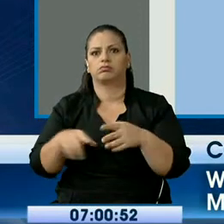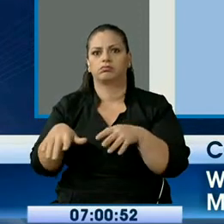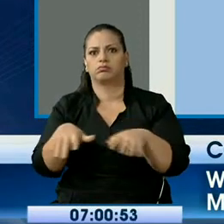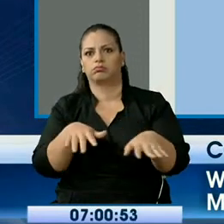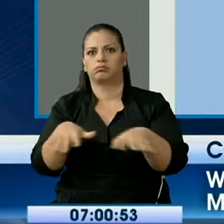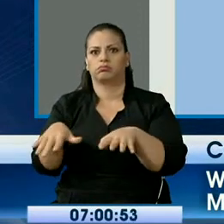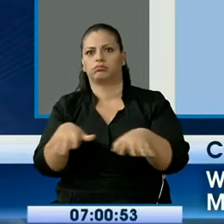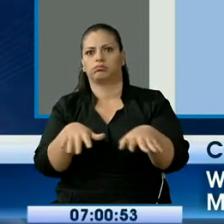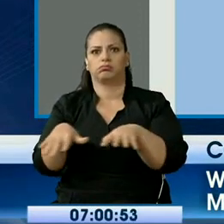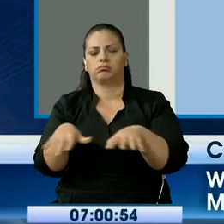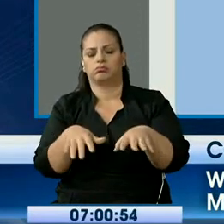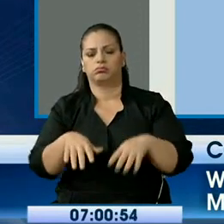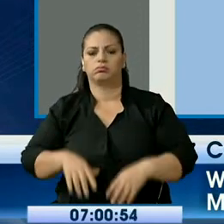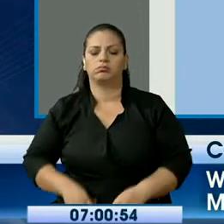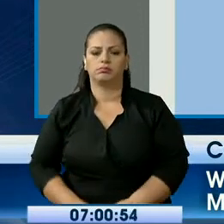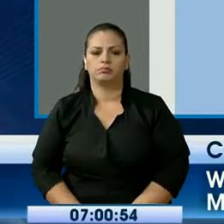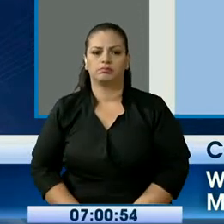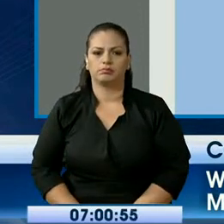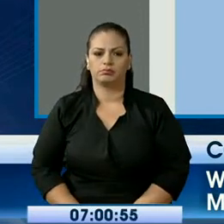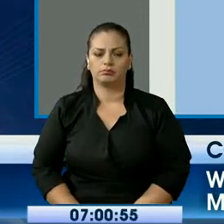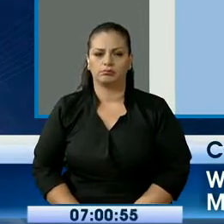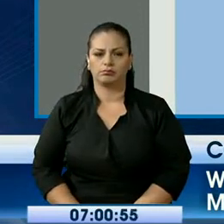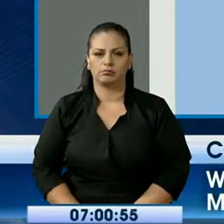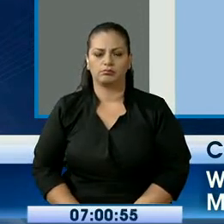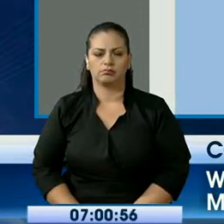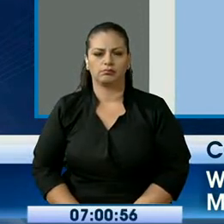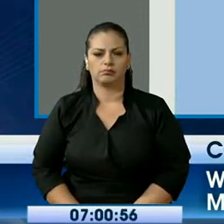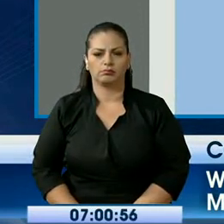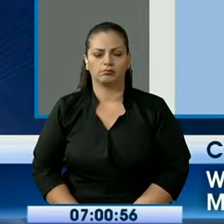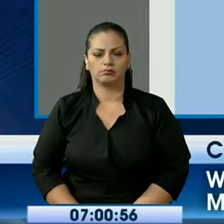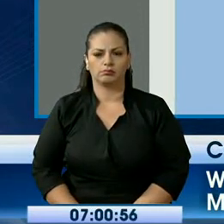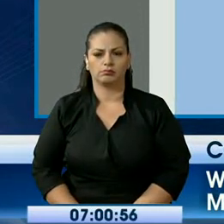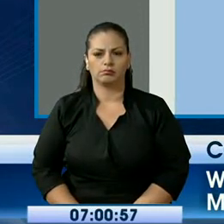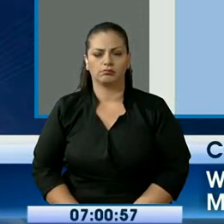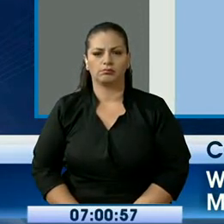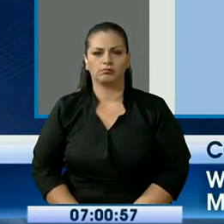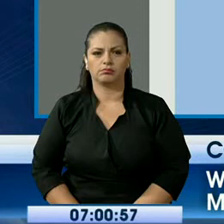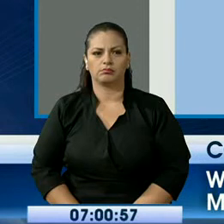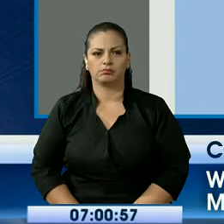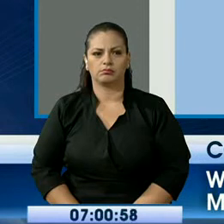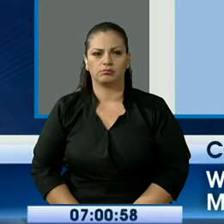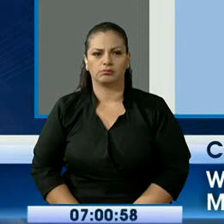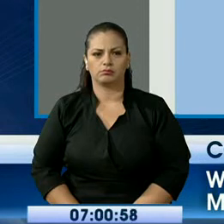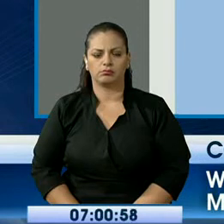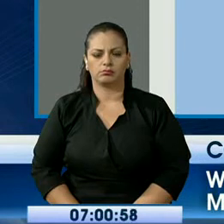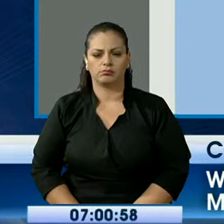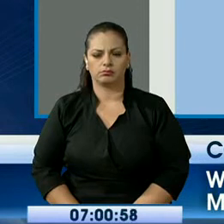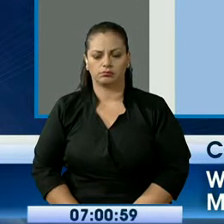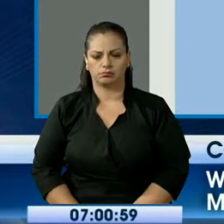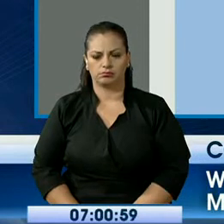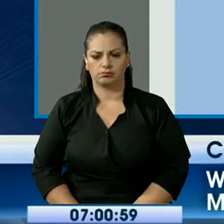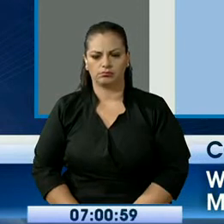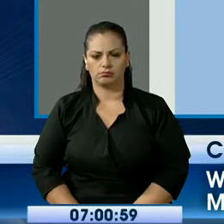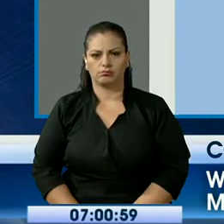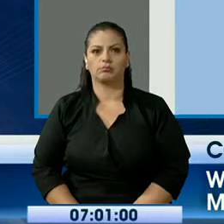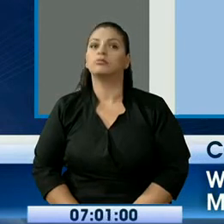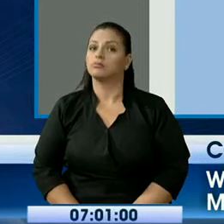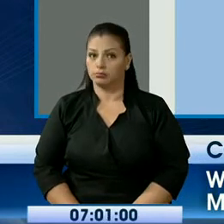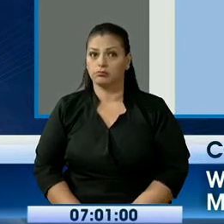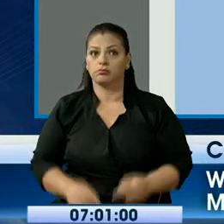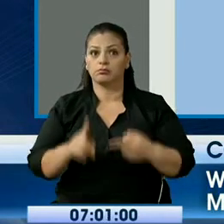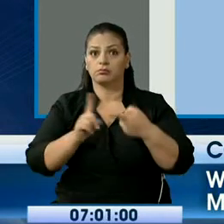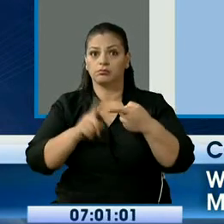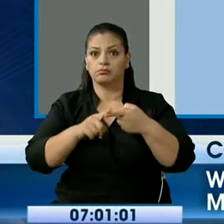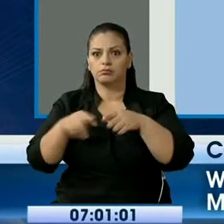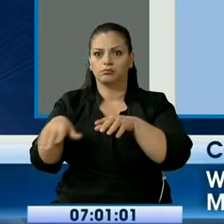medianoche. Fue el de 5.5, en marzo se sintió muy fuerte. También fue bastante